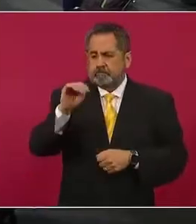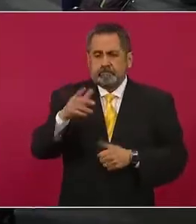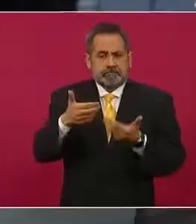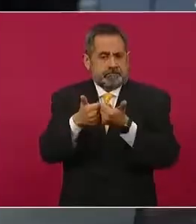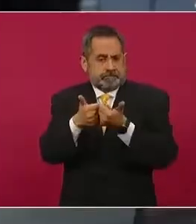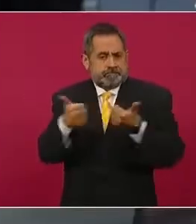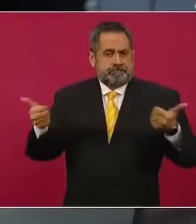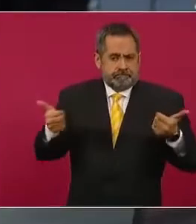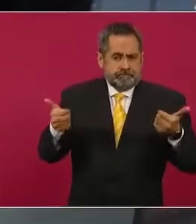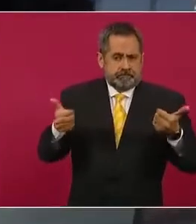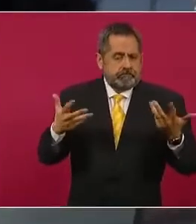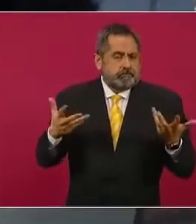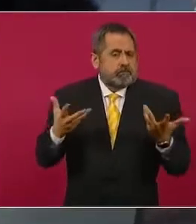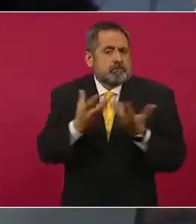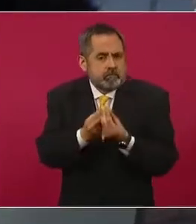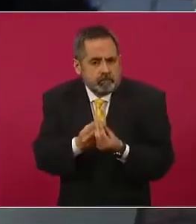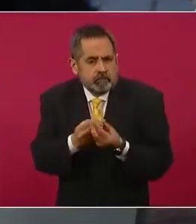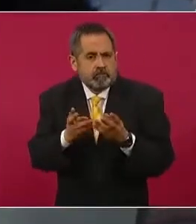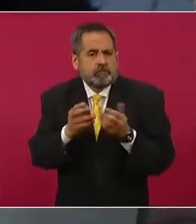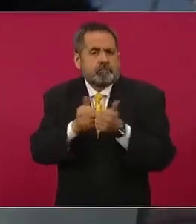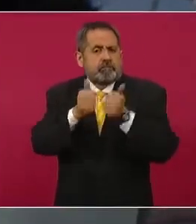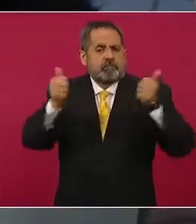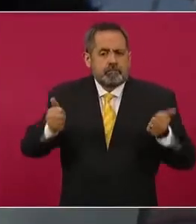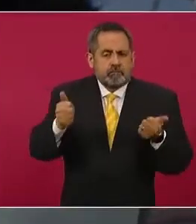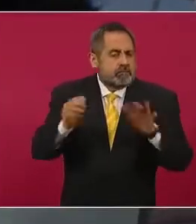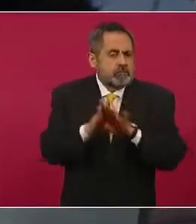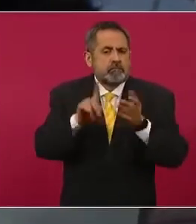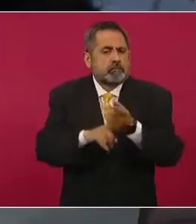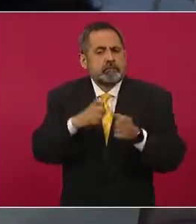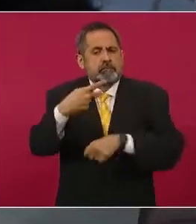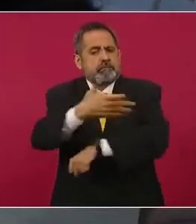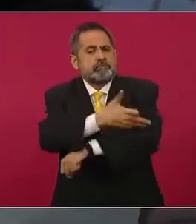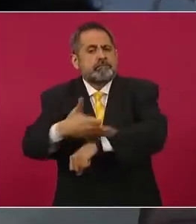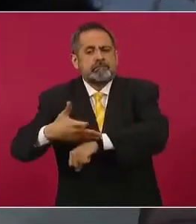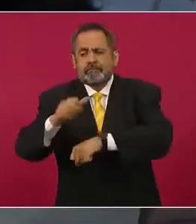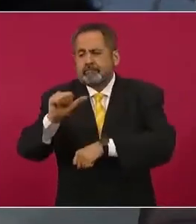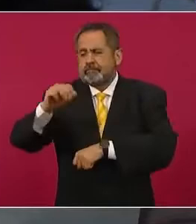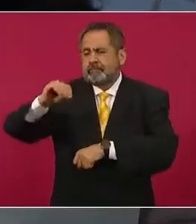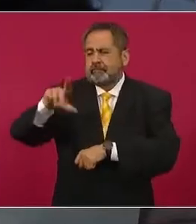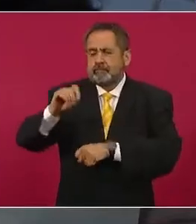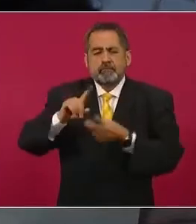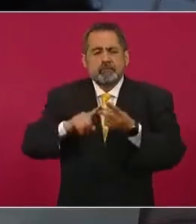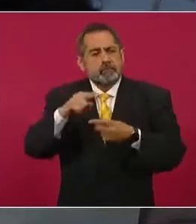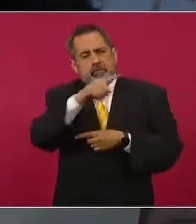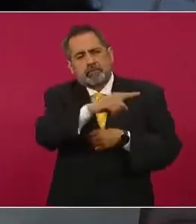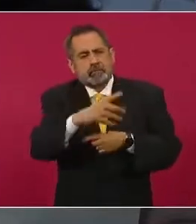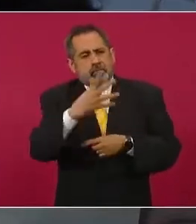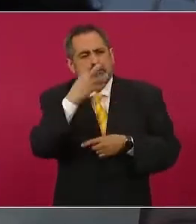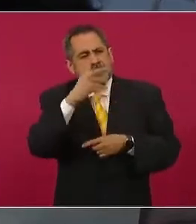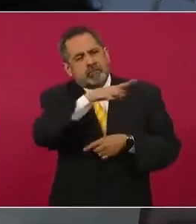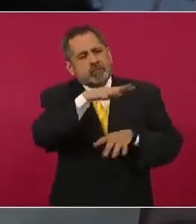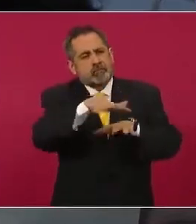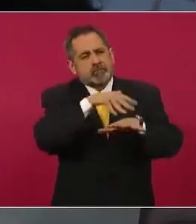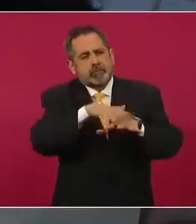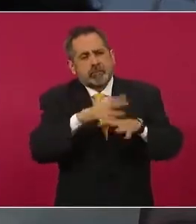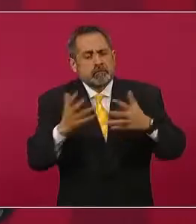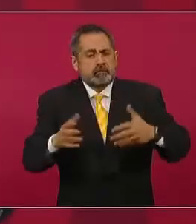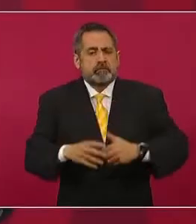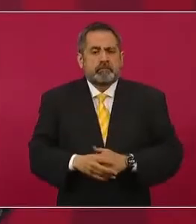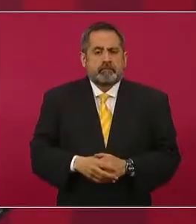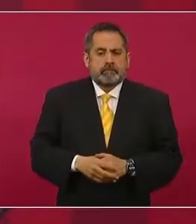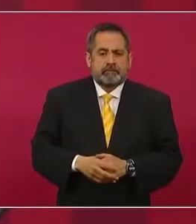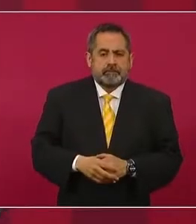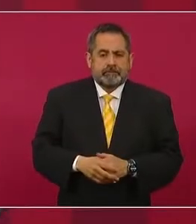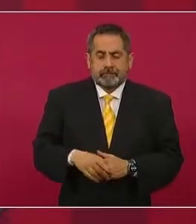o permanece en Palacio Nacional o permanece en otra parte de Palacio Nacional o en Coyoacán, en la zona de Tlalpan? Bueno,